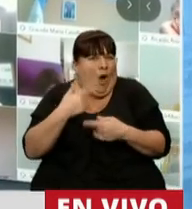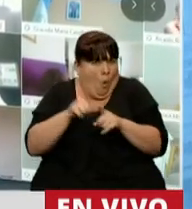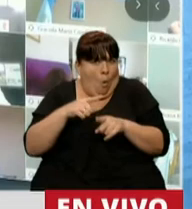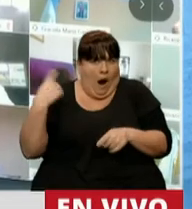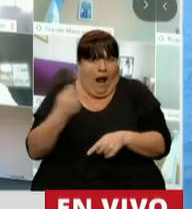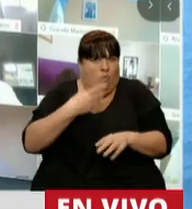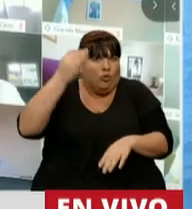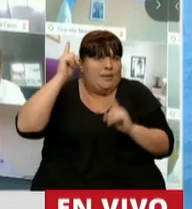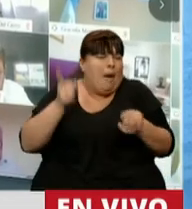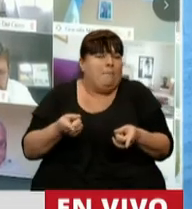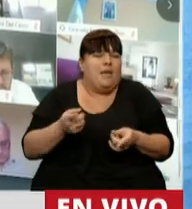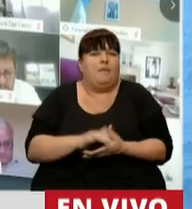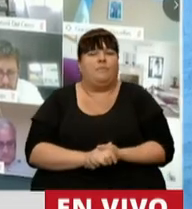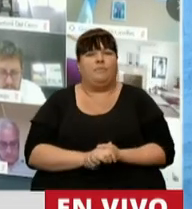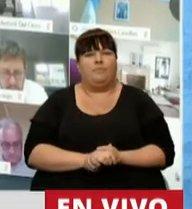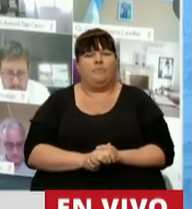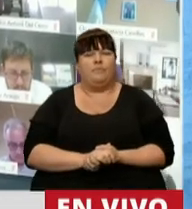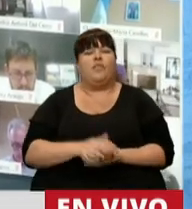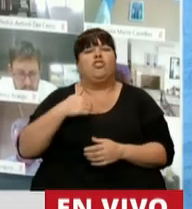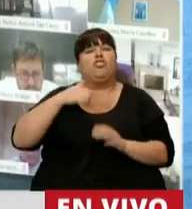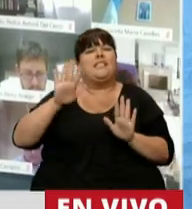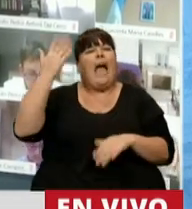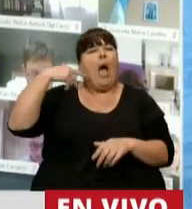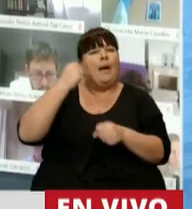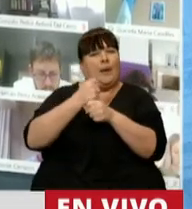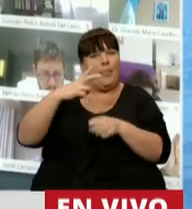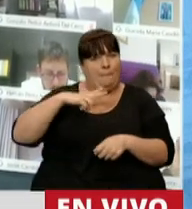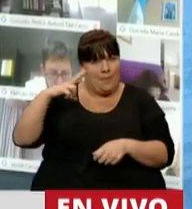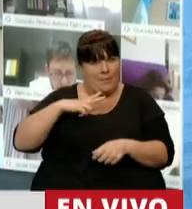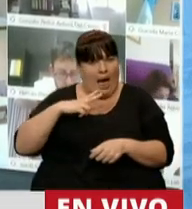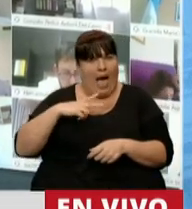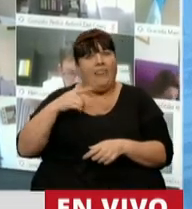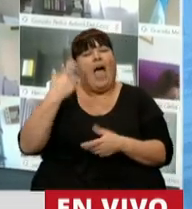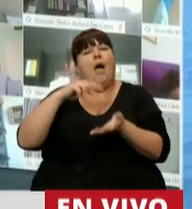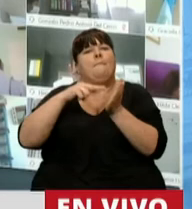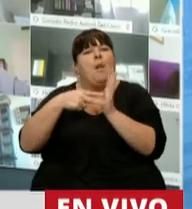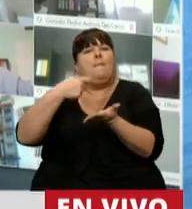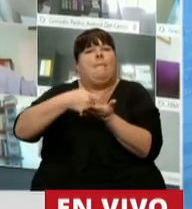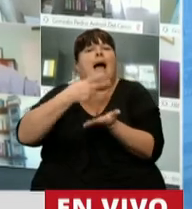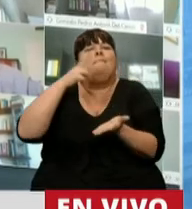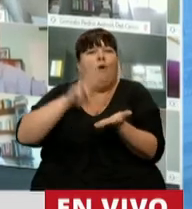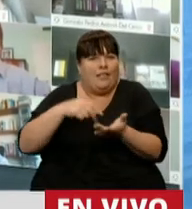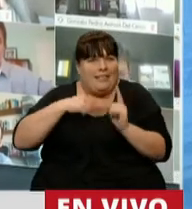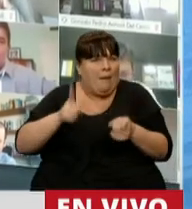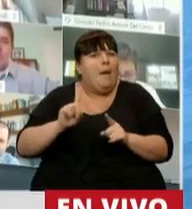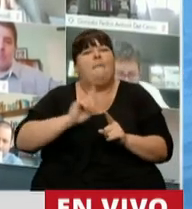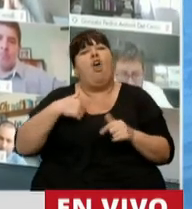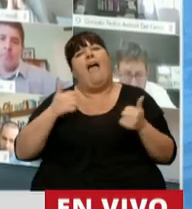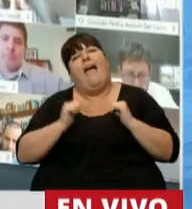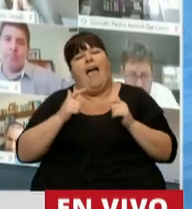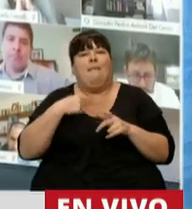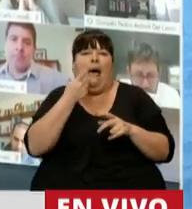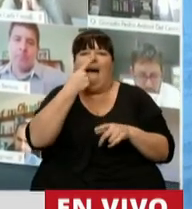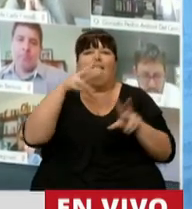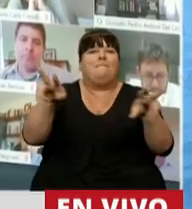haber pasado muchas veces que no pudimos cuando yo he estado en el sector privado, a lo mejor tuvimos dificultades para pagar un impuesto, pero no nos quedábamos como